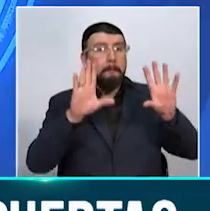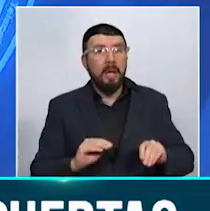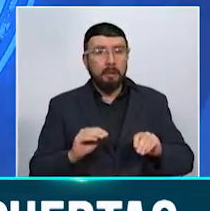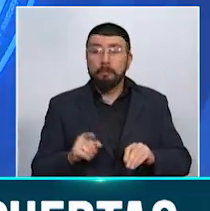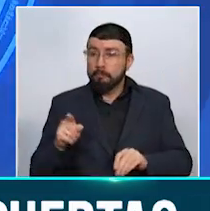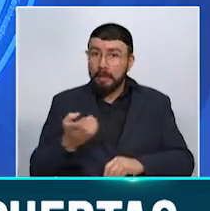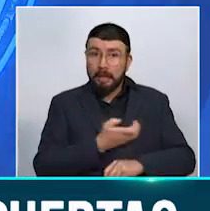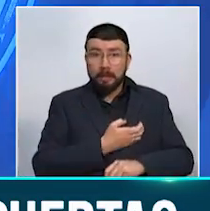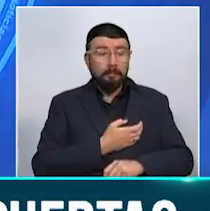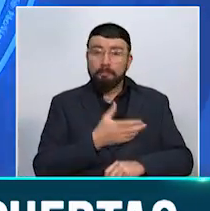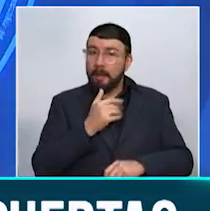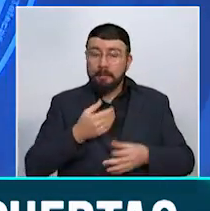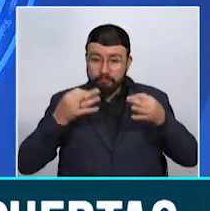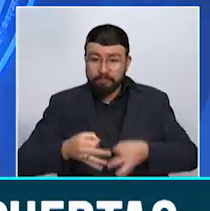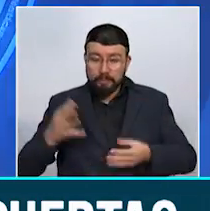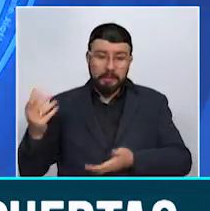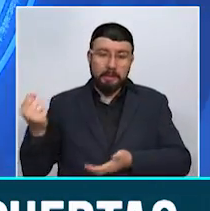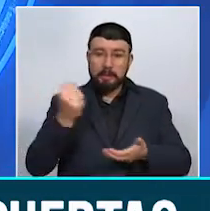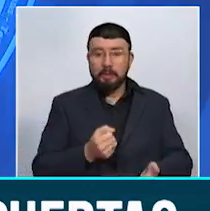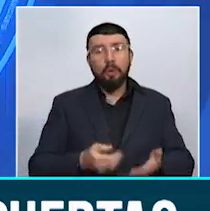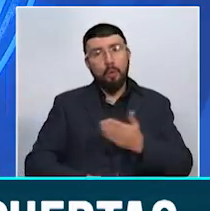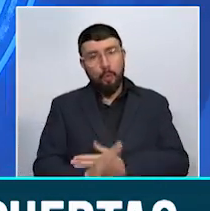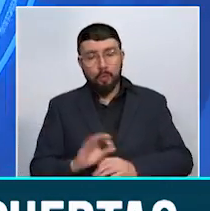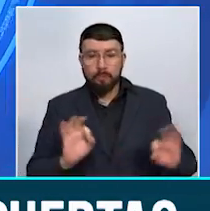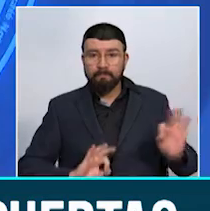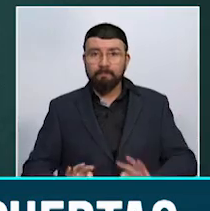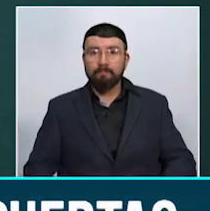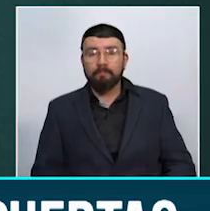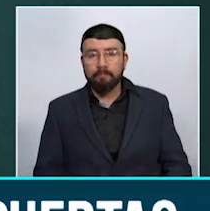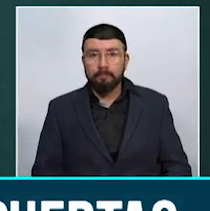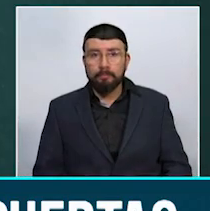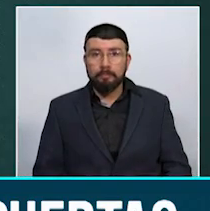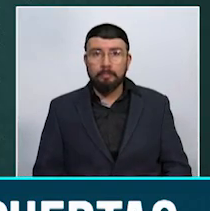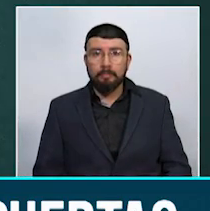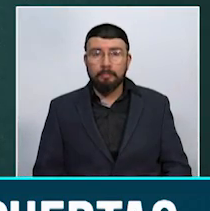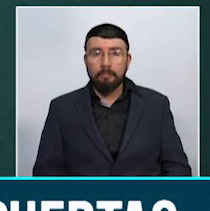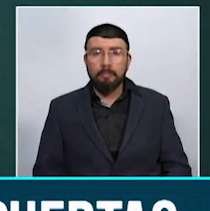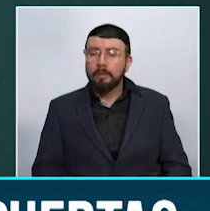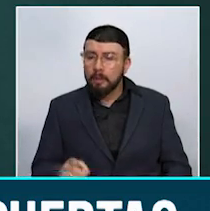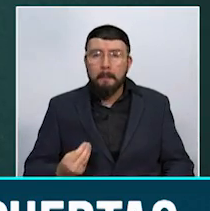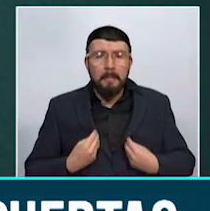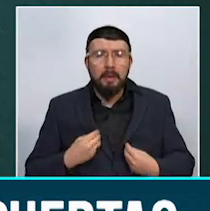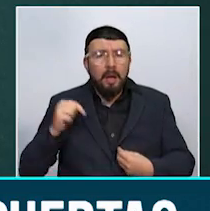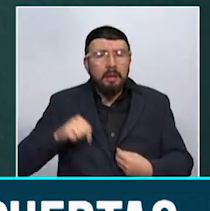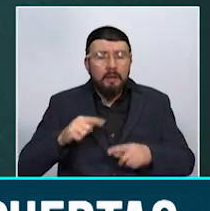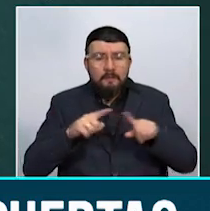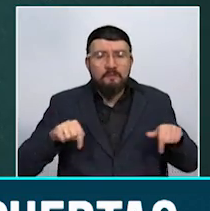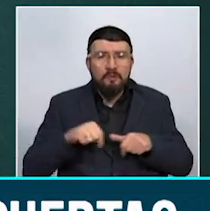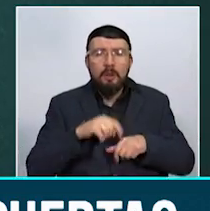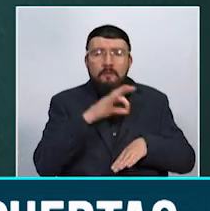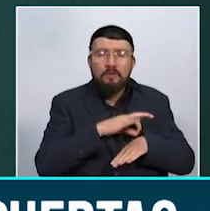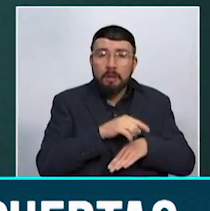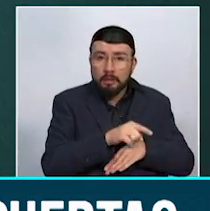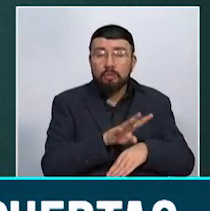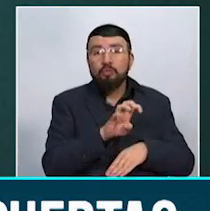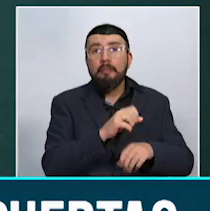alcaldía no les ha garantizado los recursos para continuar funcionando. Tengo de vivir aquí en esta fundación nueve años